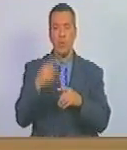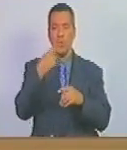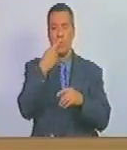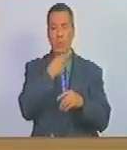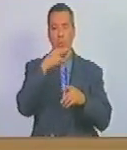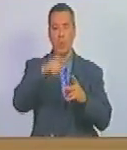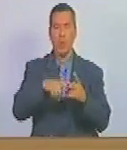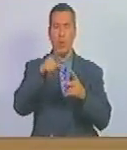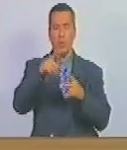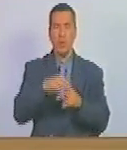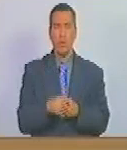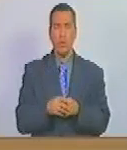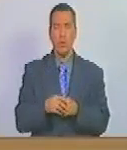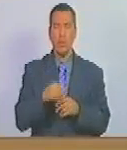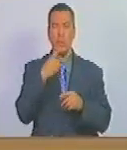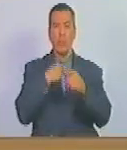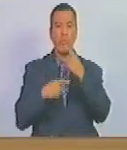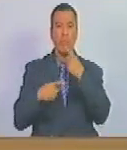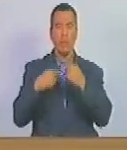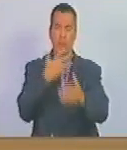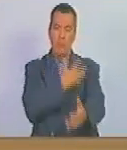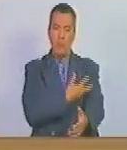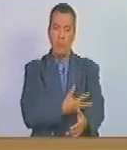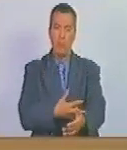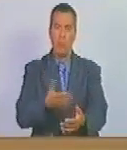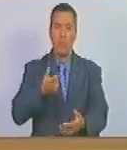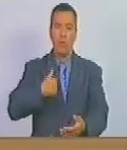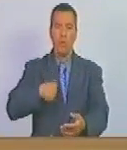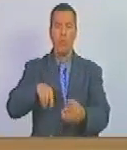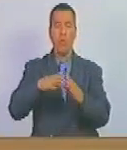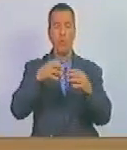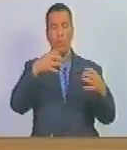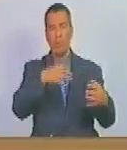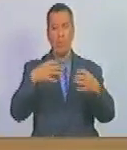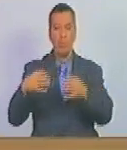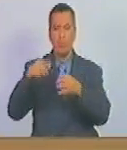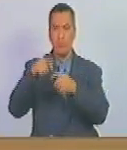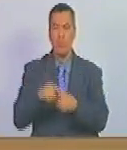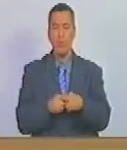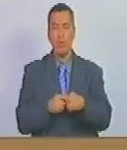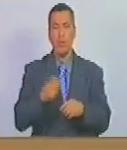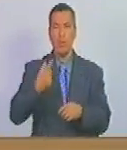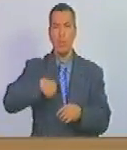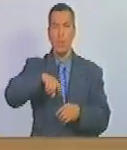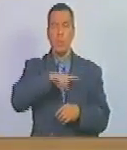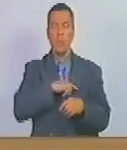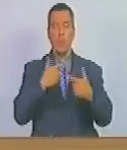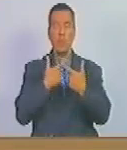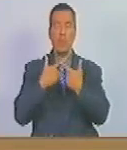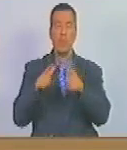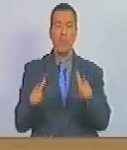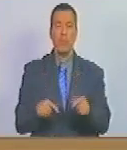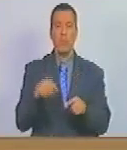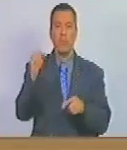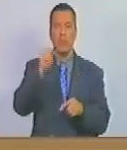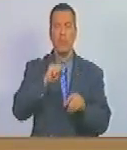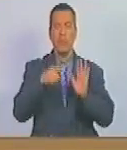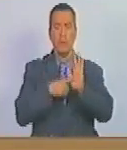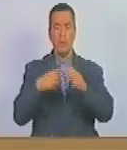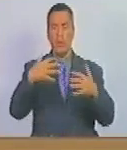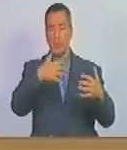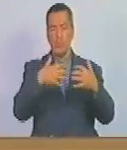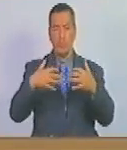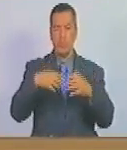rojo representa el color de la sangre de todas las luchas y por nuestra independencia simboliza la